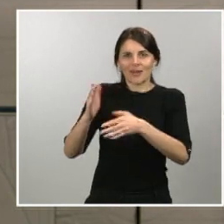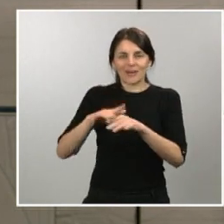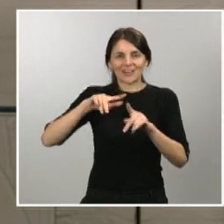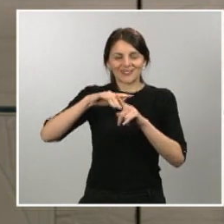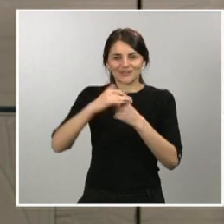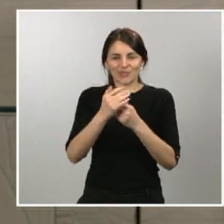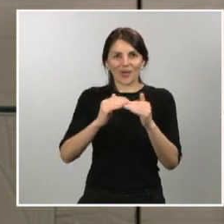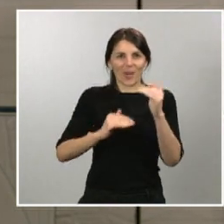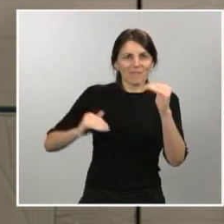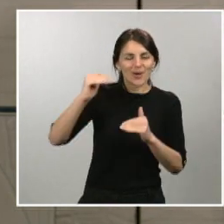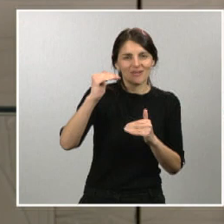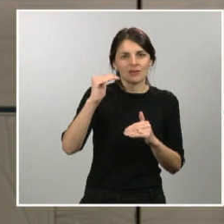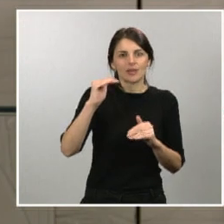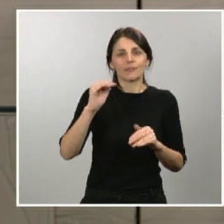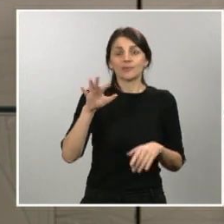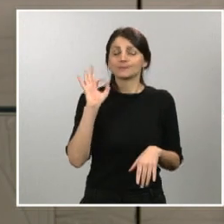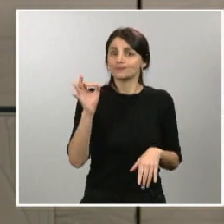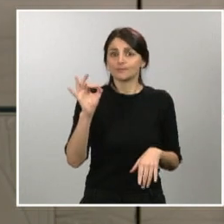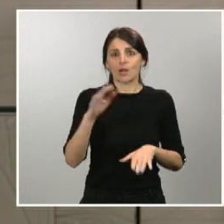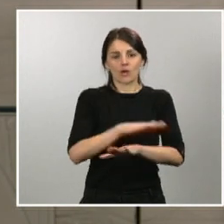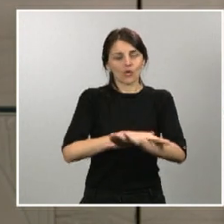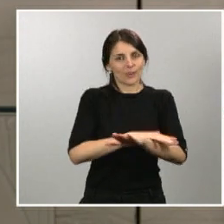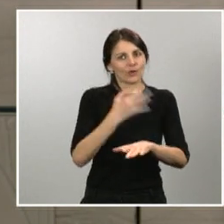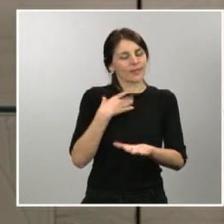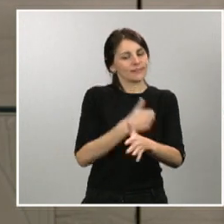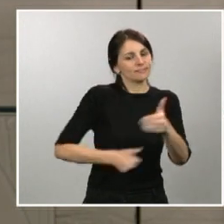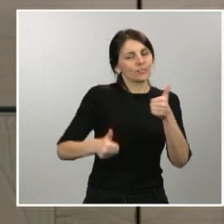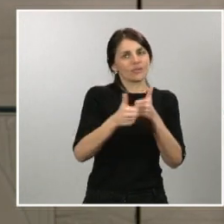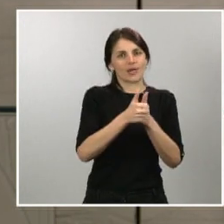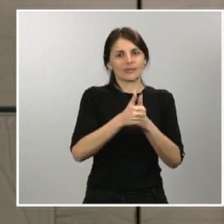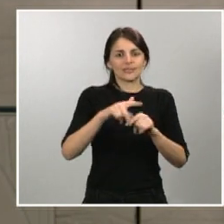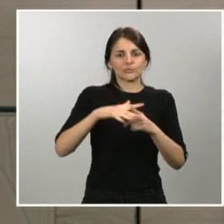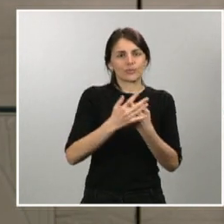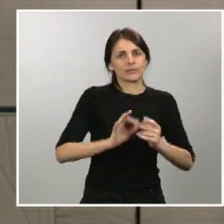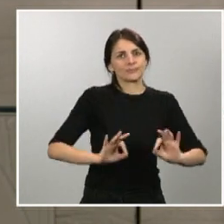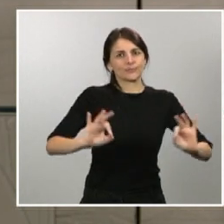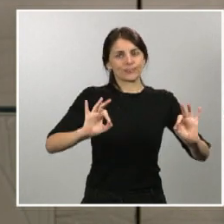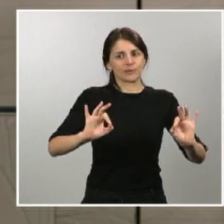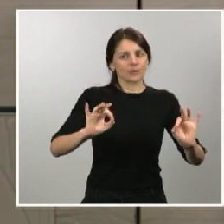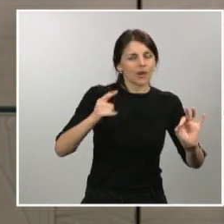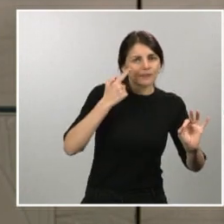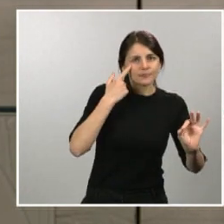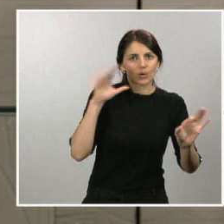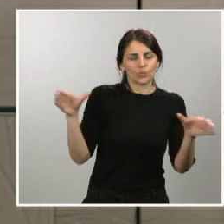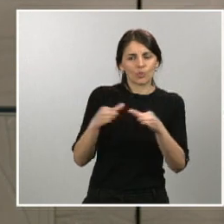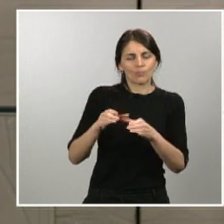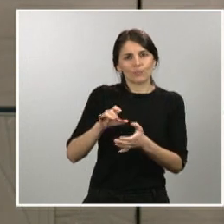Gobierno tenemos que atender aquellas situaciones excepcionales que pueden dejar a los más vulnerables en situaciones de fragilidad.